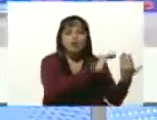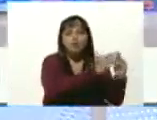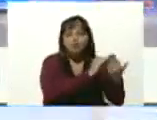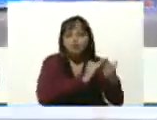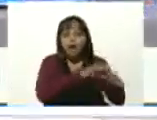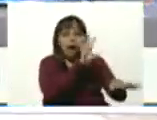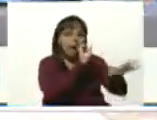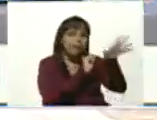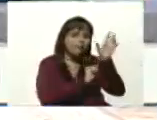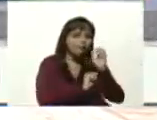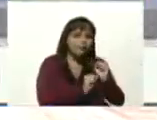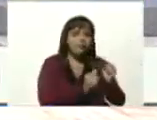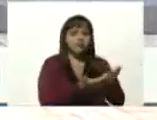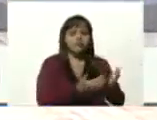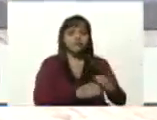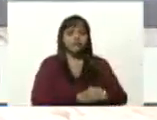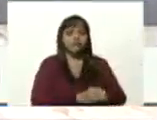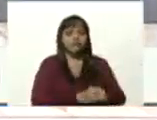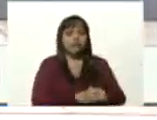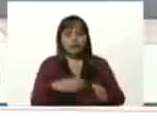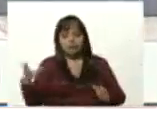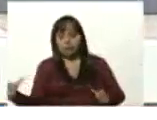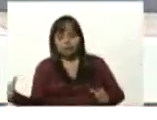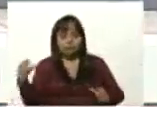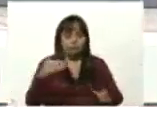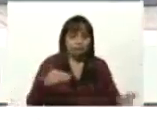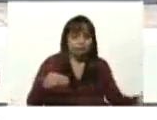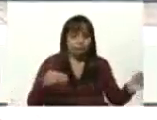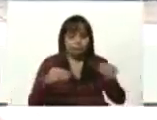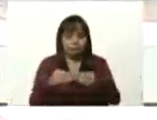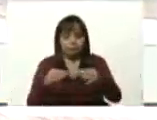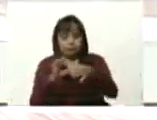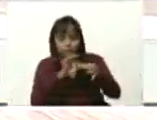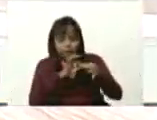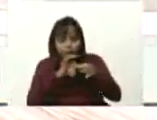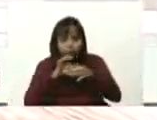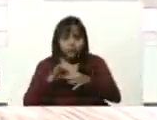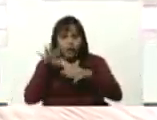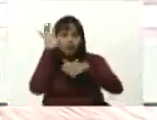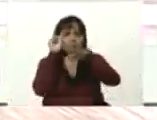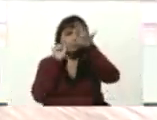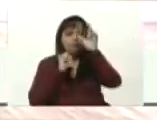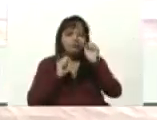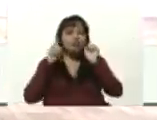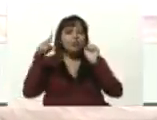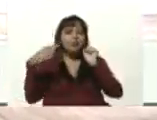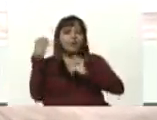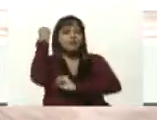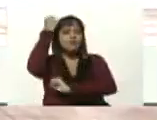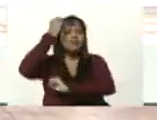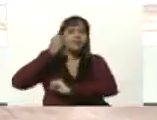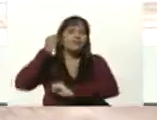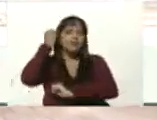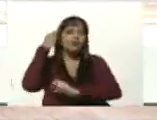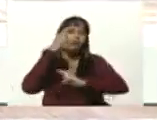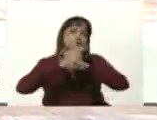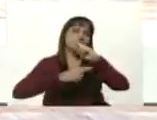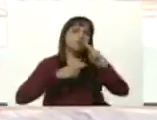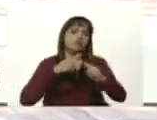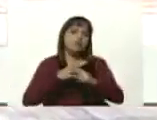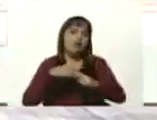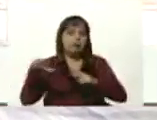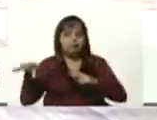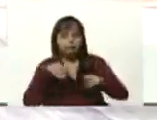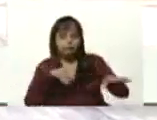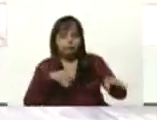conocimiento territorial con el conocimiento comunitario y lo une con el pensamiento universal, porque la